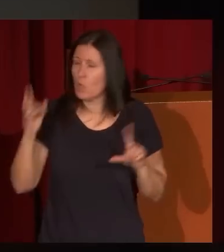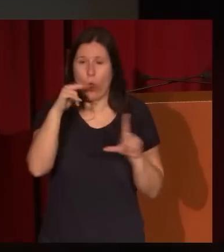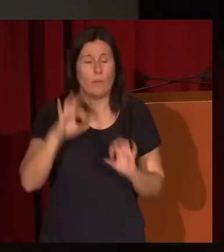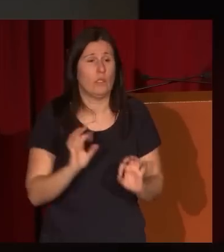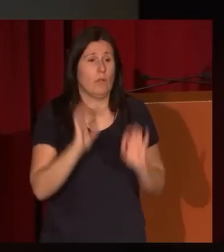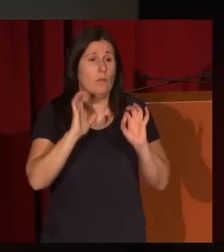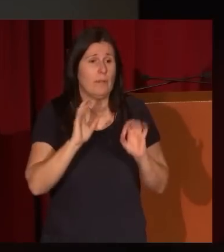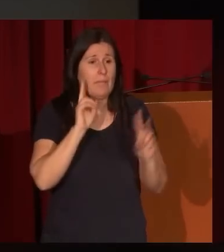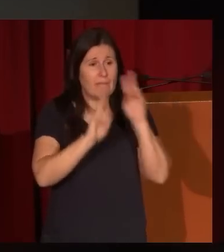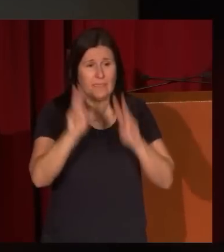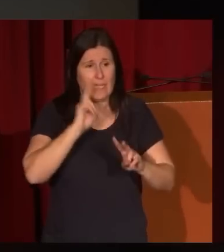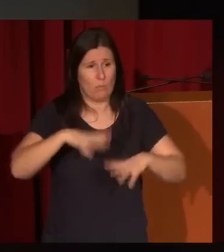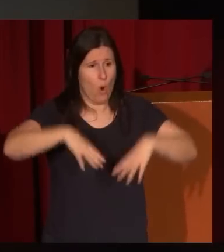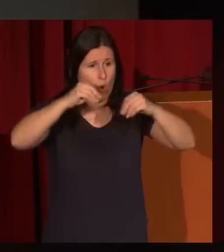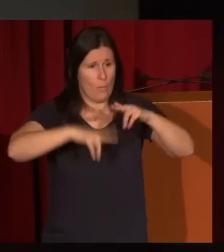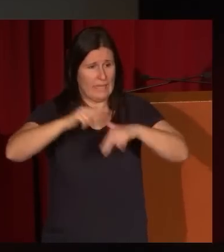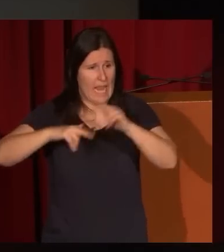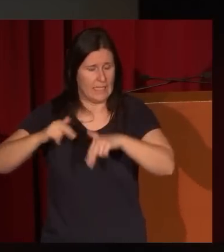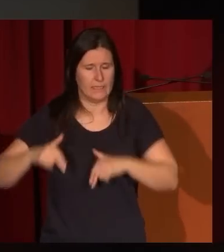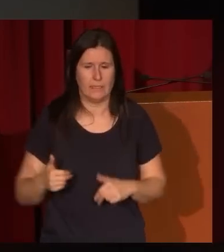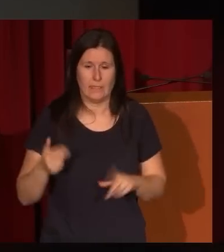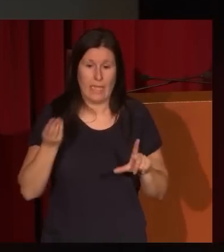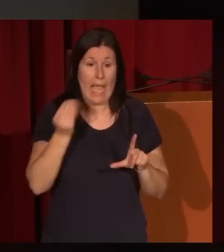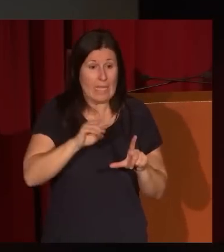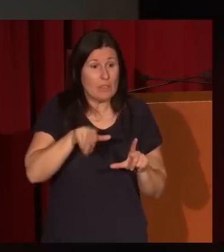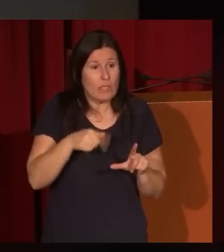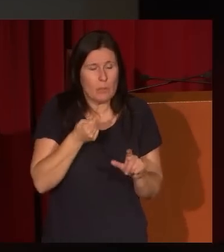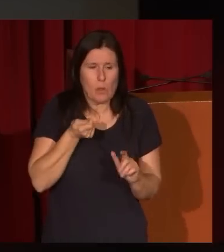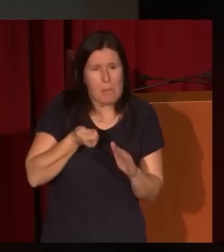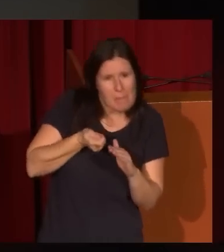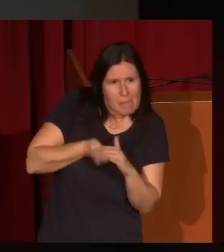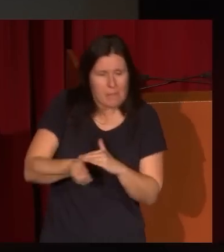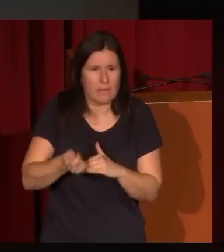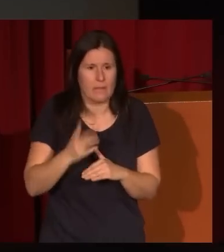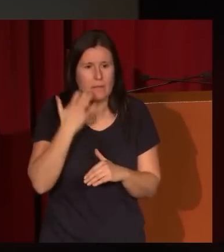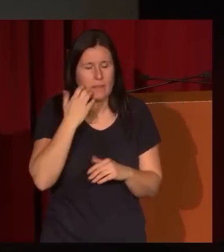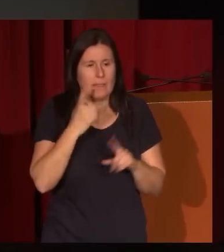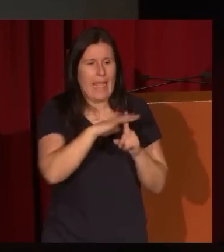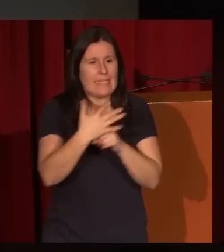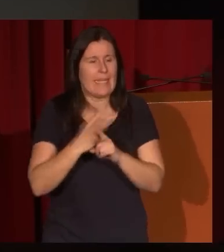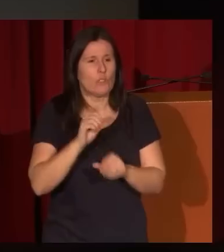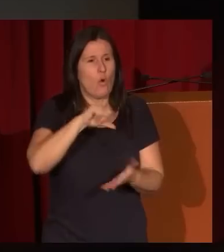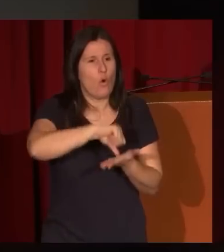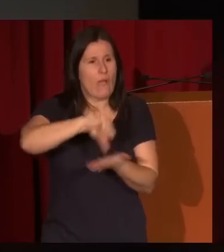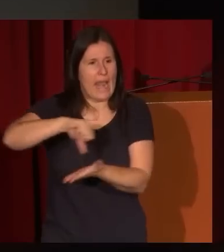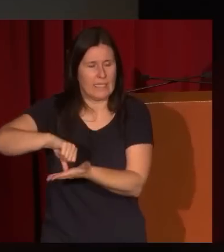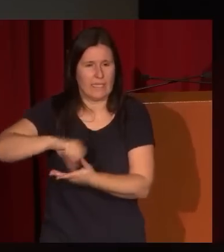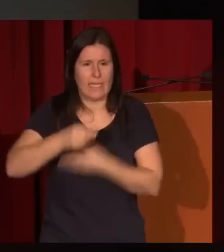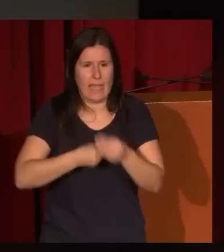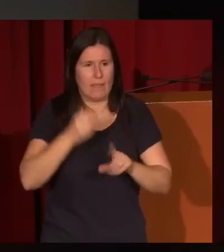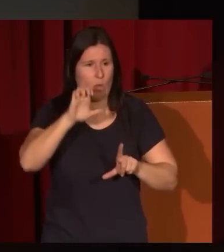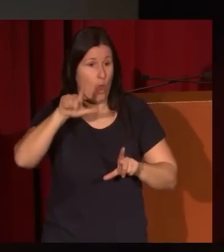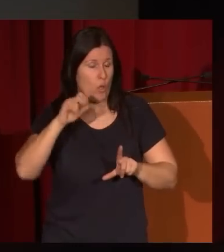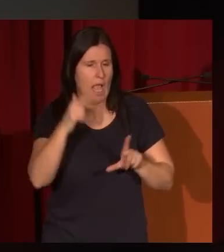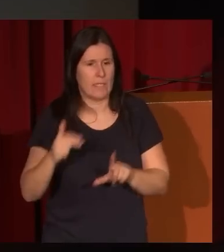vistas monumentales. En estas vistas monumentales he metido un poquito con calzador algunas escenas urbanas que hace Eugenio Lucas